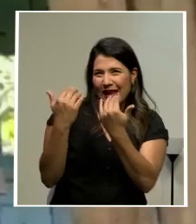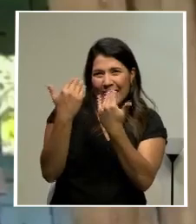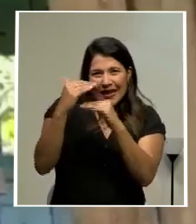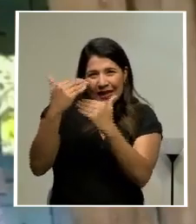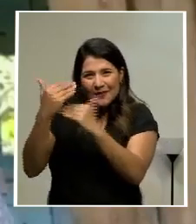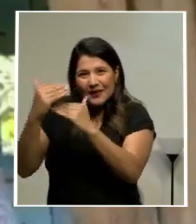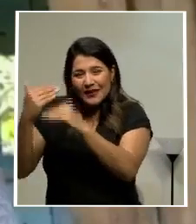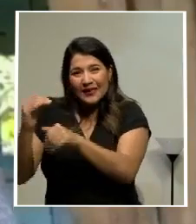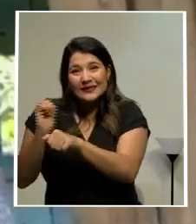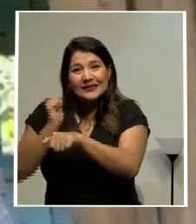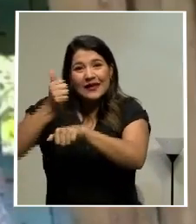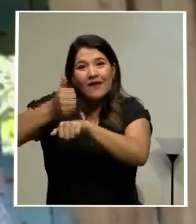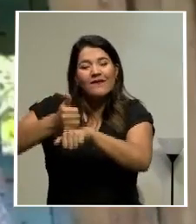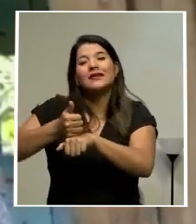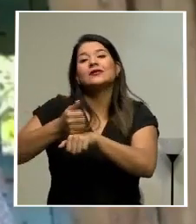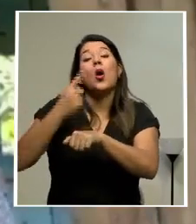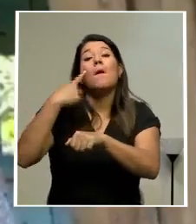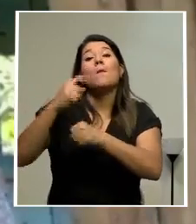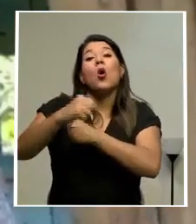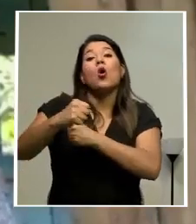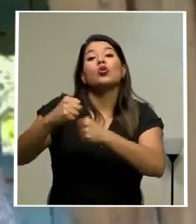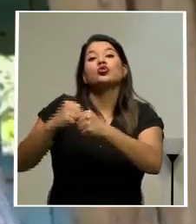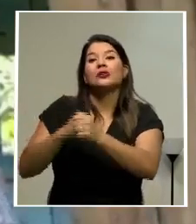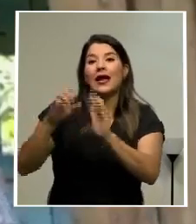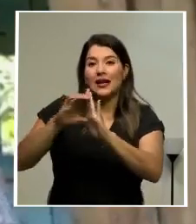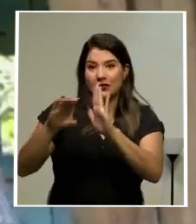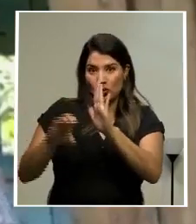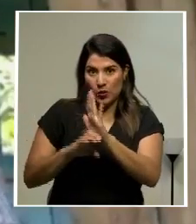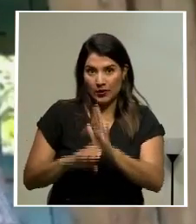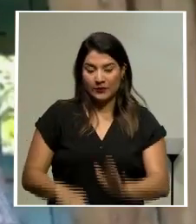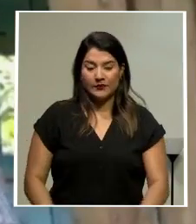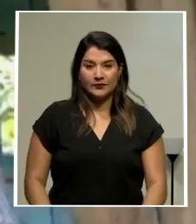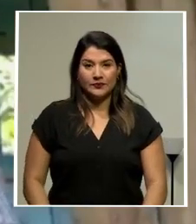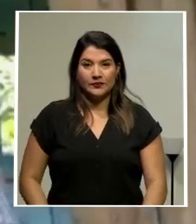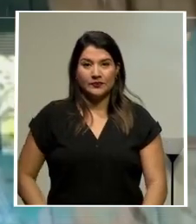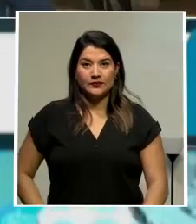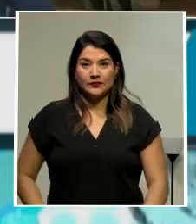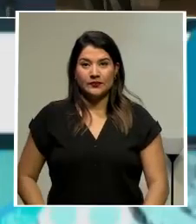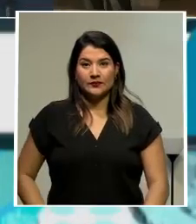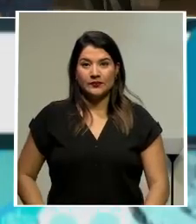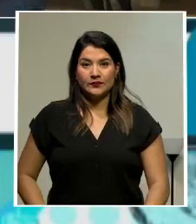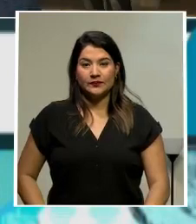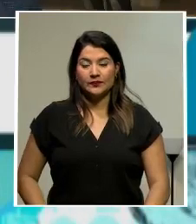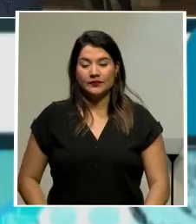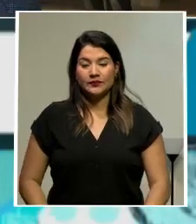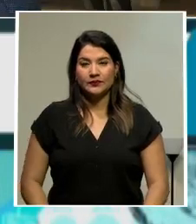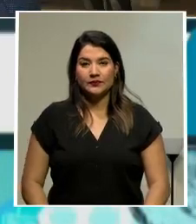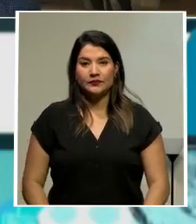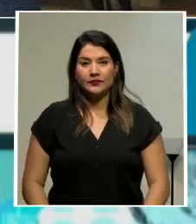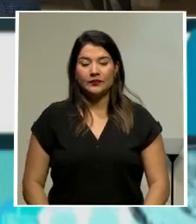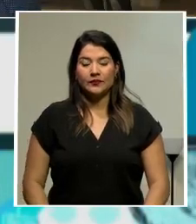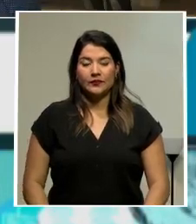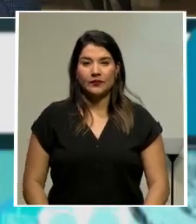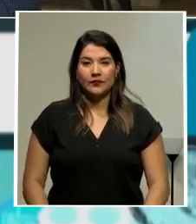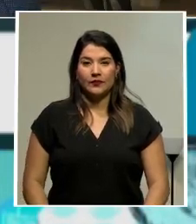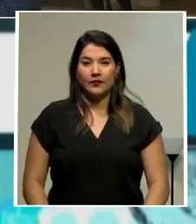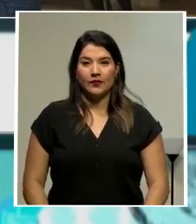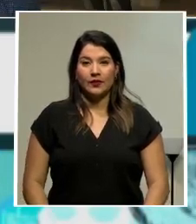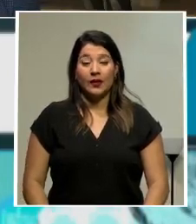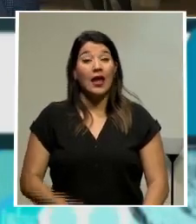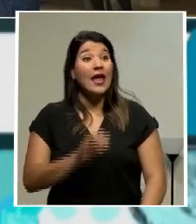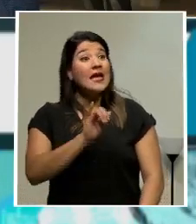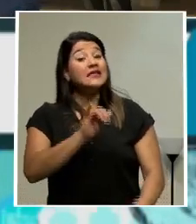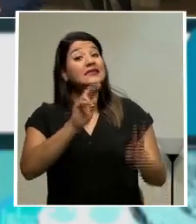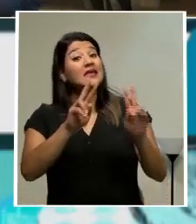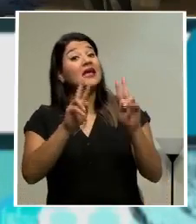desarrollando a través de los años. Vamos a hacer un tema